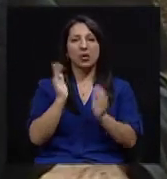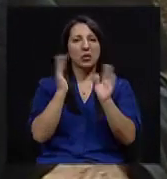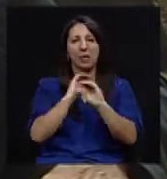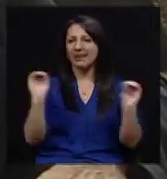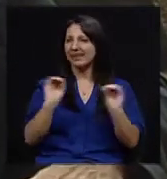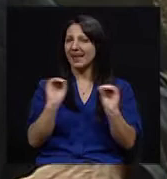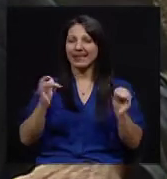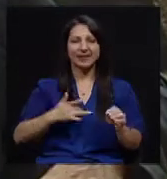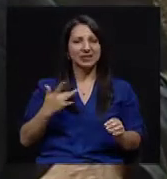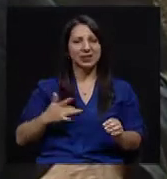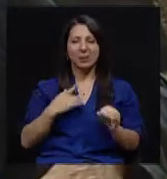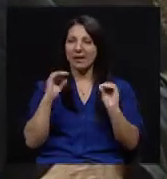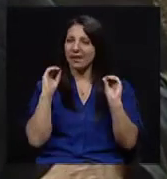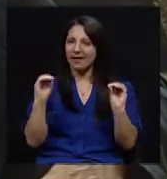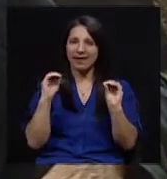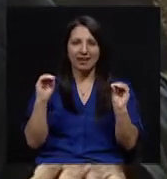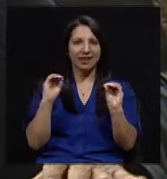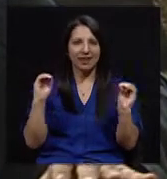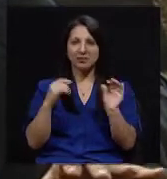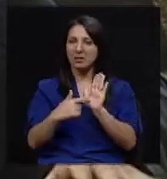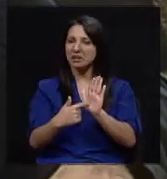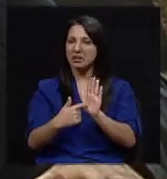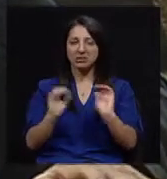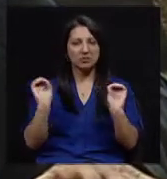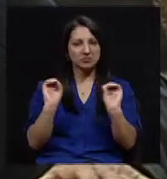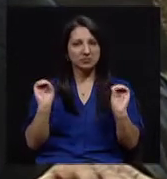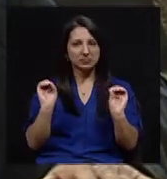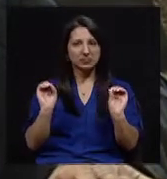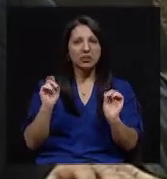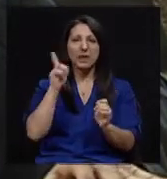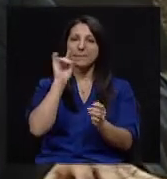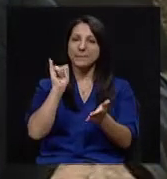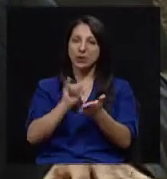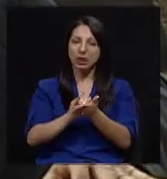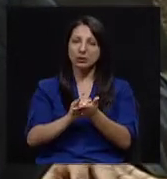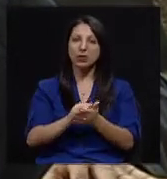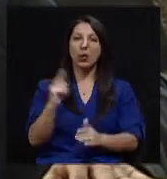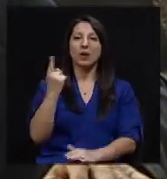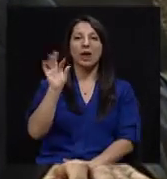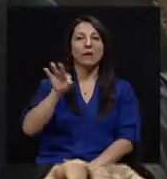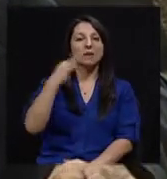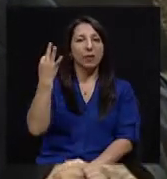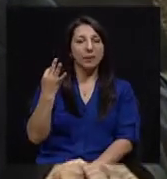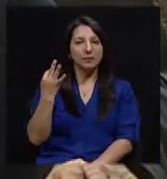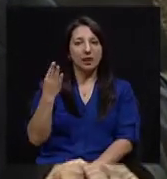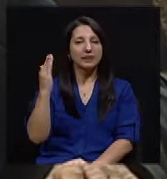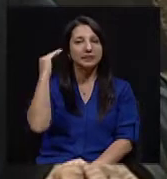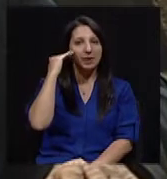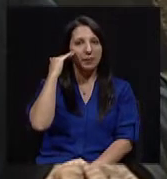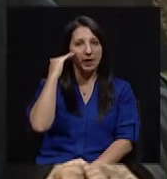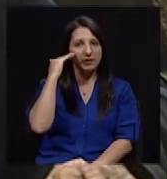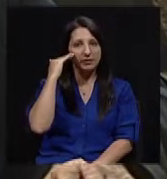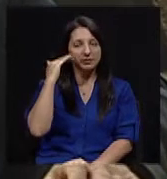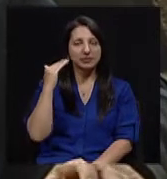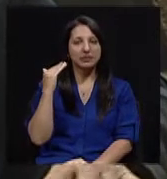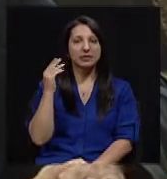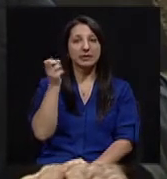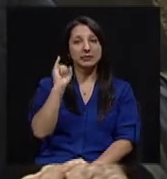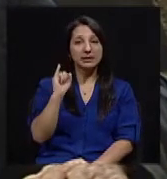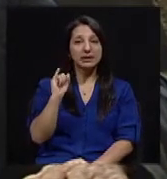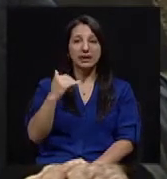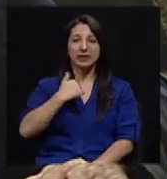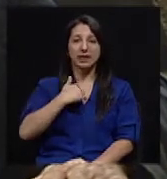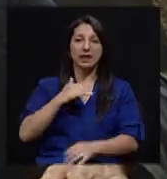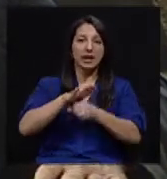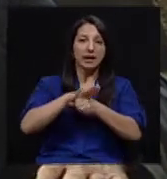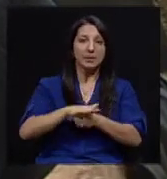ningún síntoma, ninguna manifestación y por lo tanto la única manera de saber si la persona es o